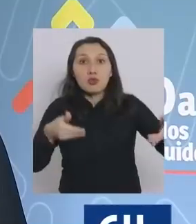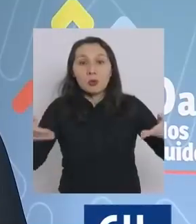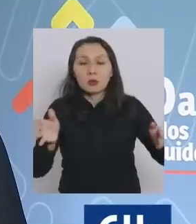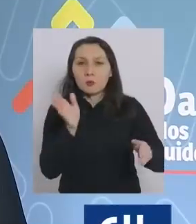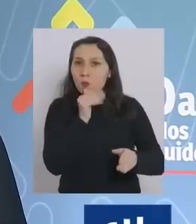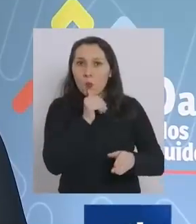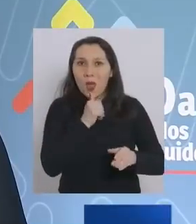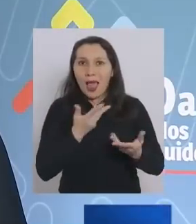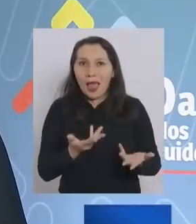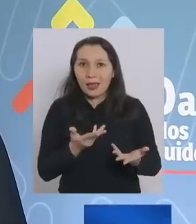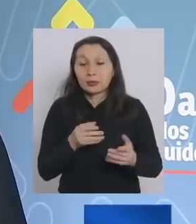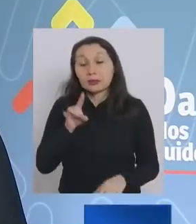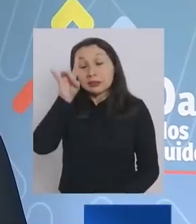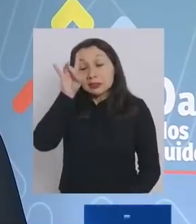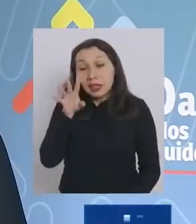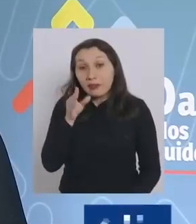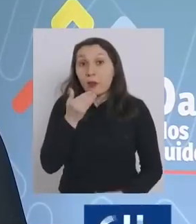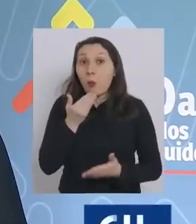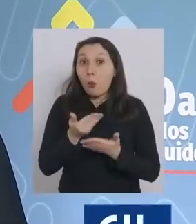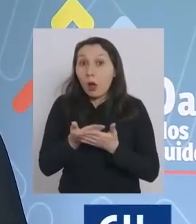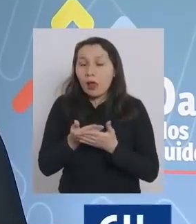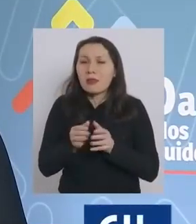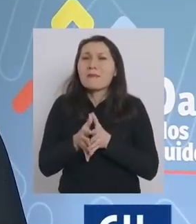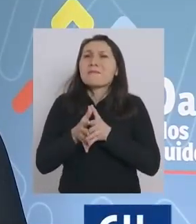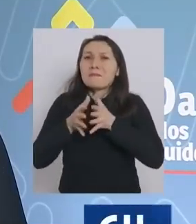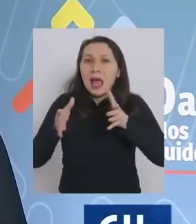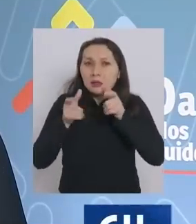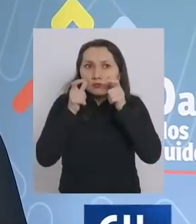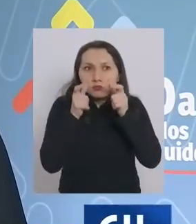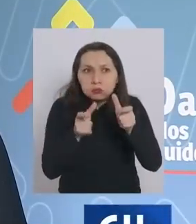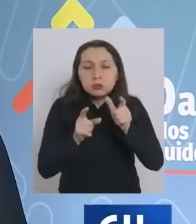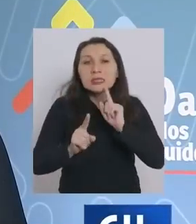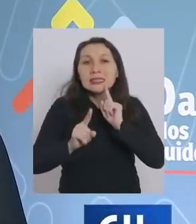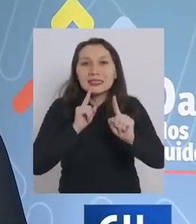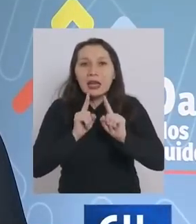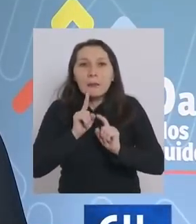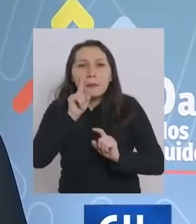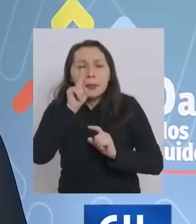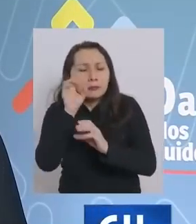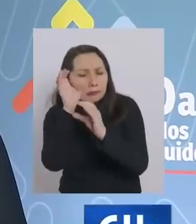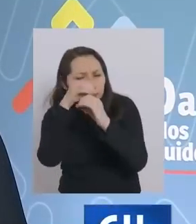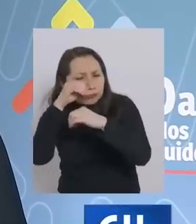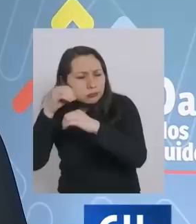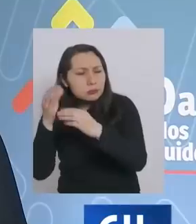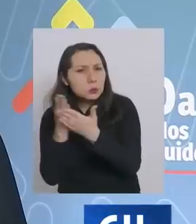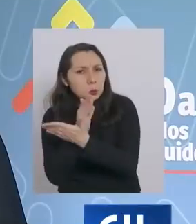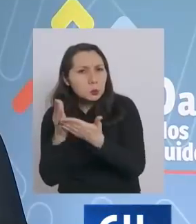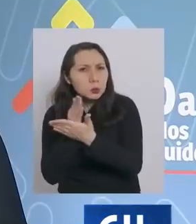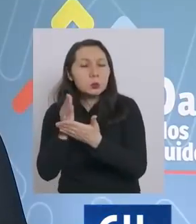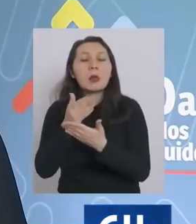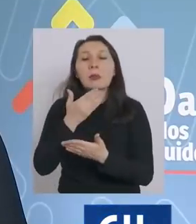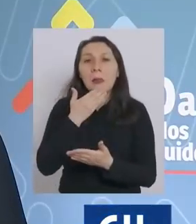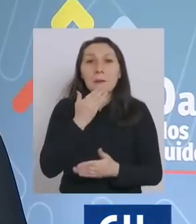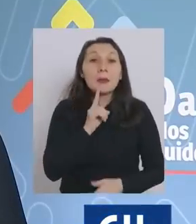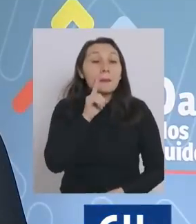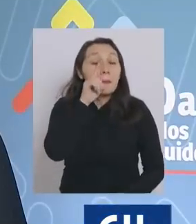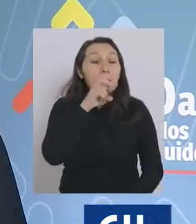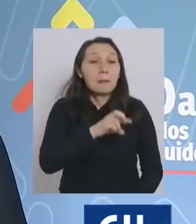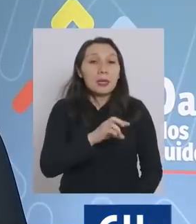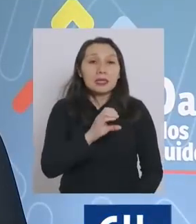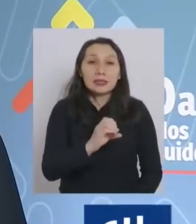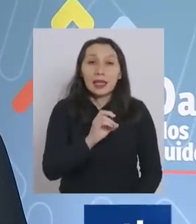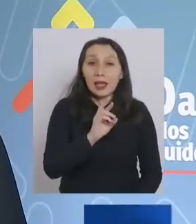sabemos que en la medida que aumentemos el testeo de secuenciación pero también el testeo con PCR